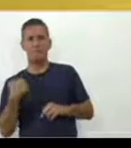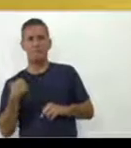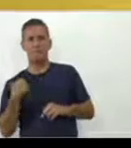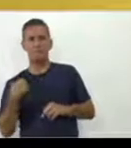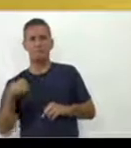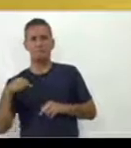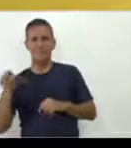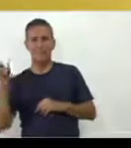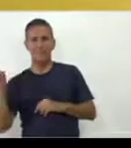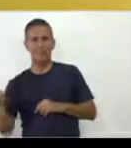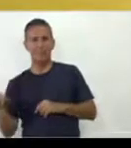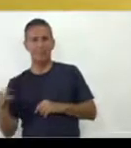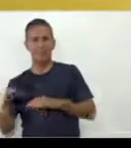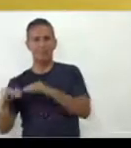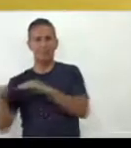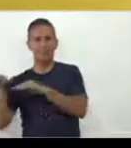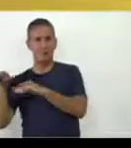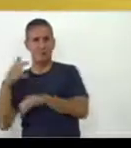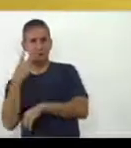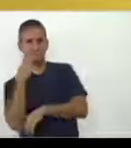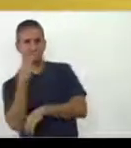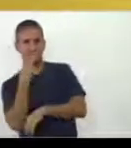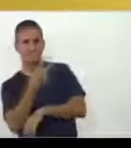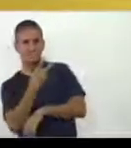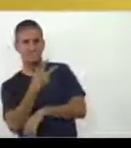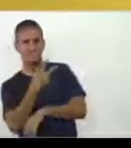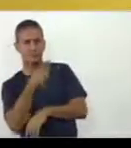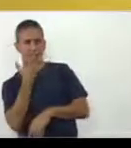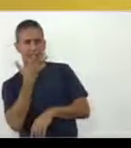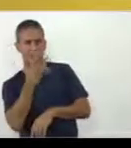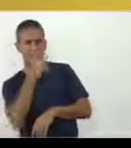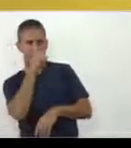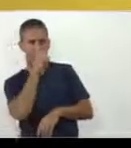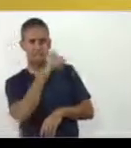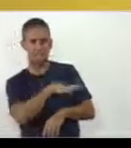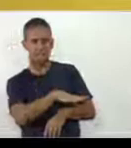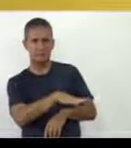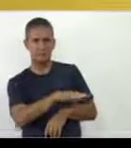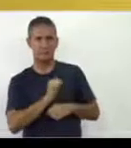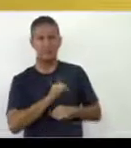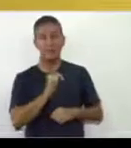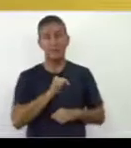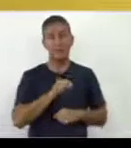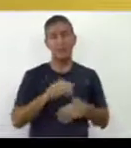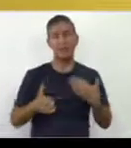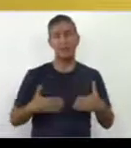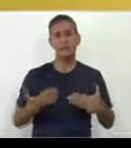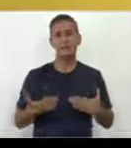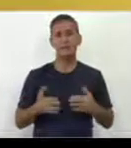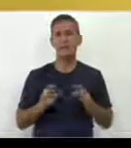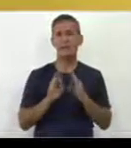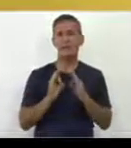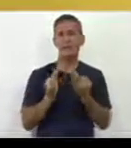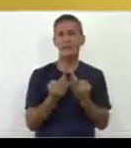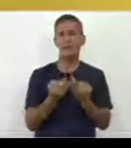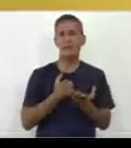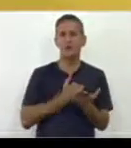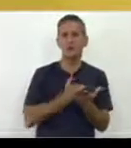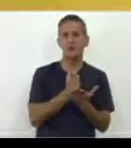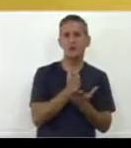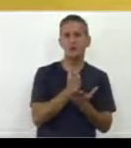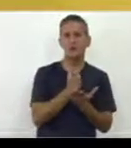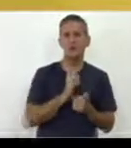pendiente de lo que está sucediendo. De manera que en esta actividad, la familia continúa